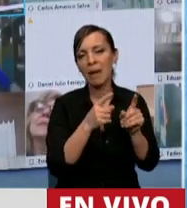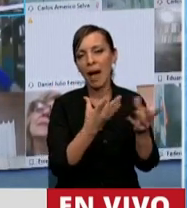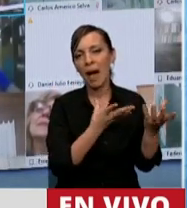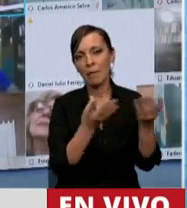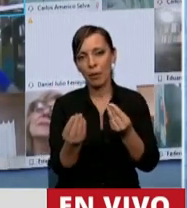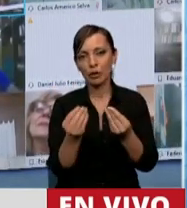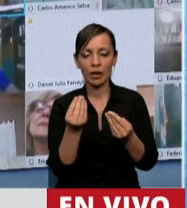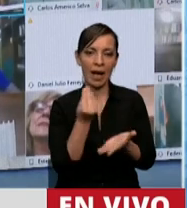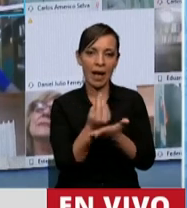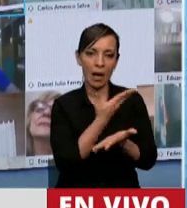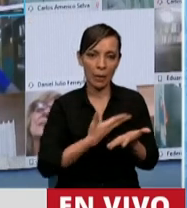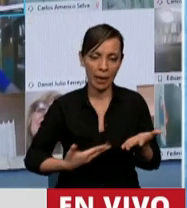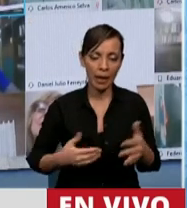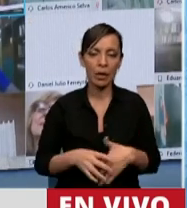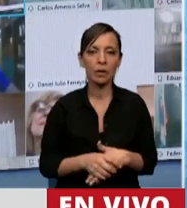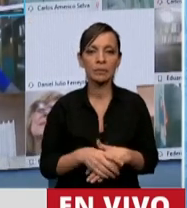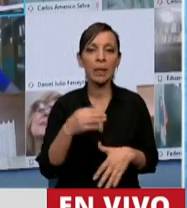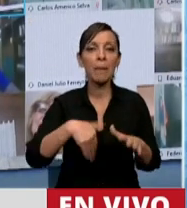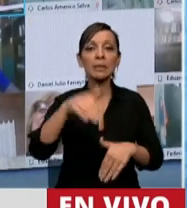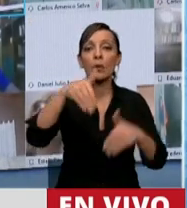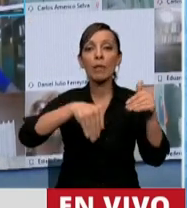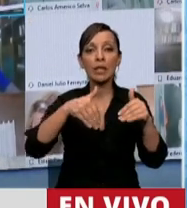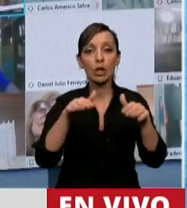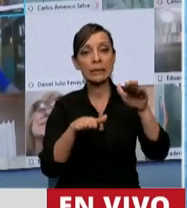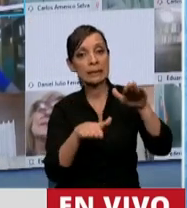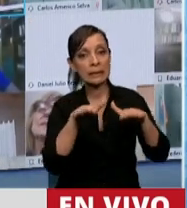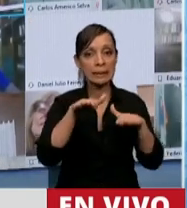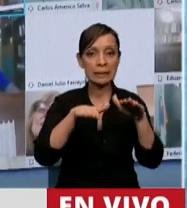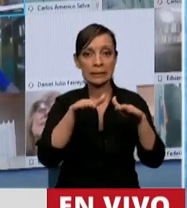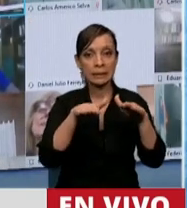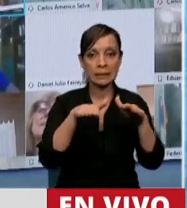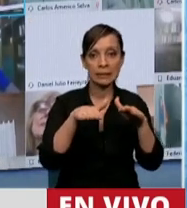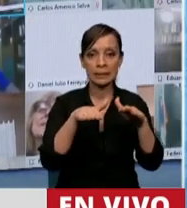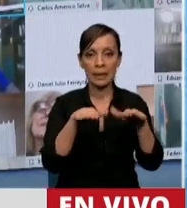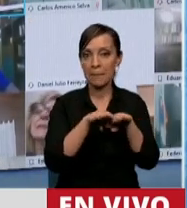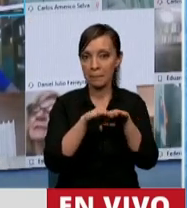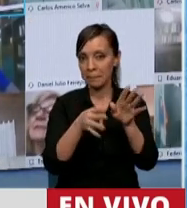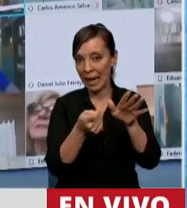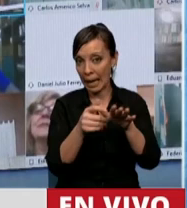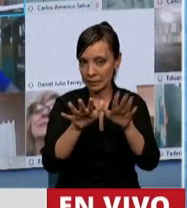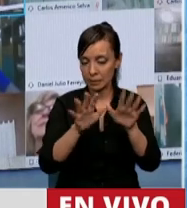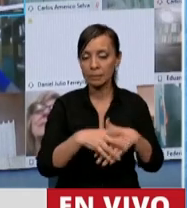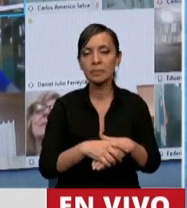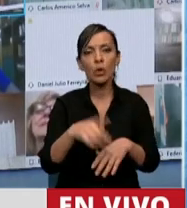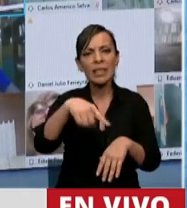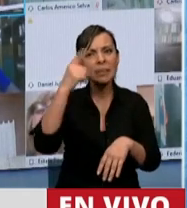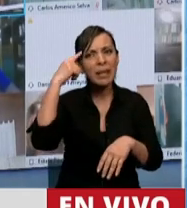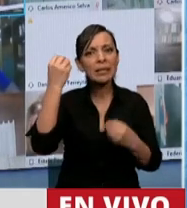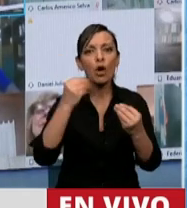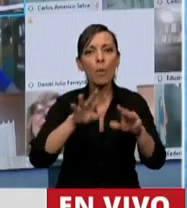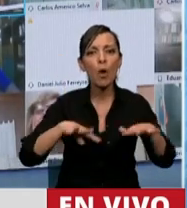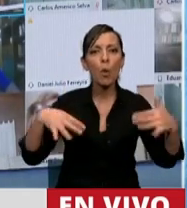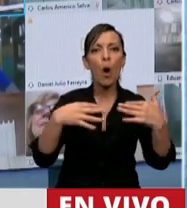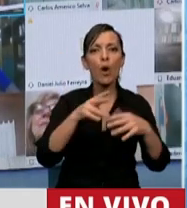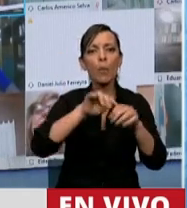acompañan al oficialismo, que va a ser una votación ajustada. Imagínense cómo se va a computar ese quórum, qué va a pasar cuando alguien